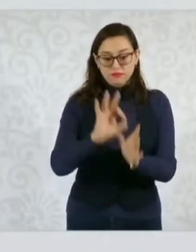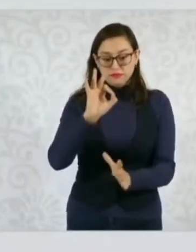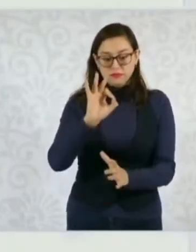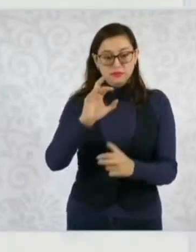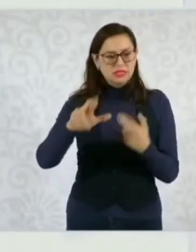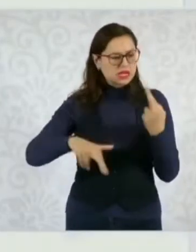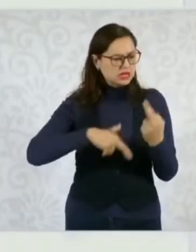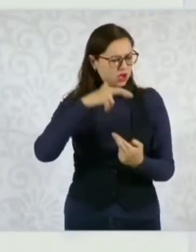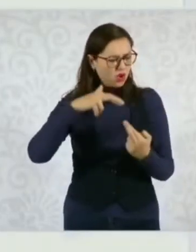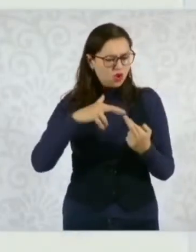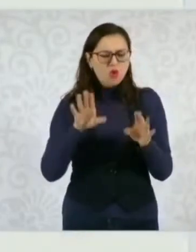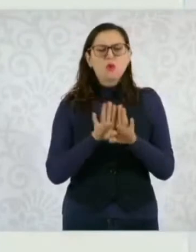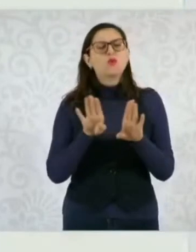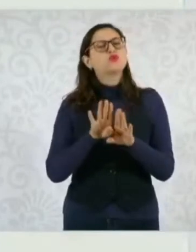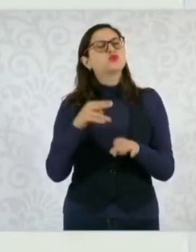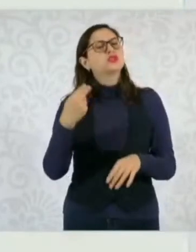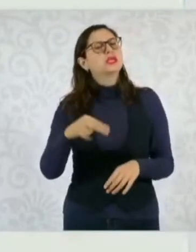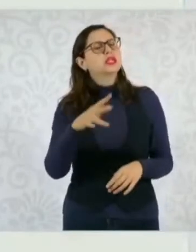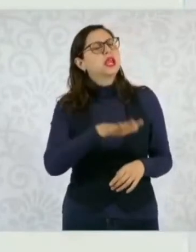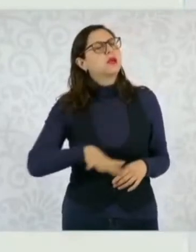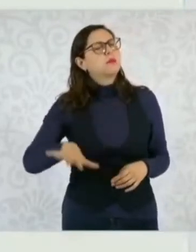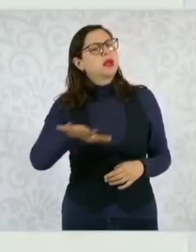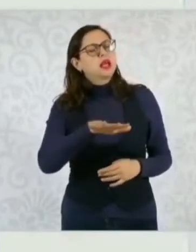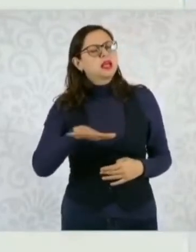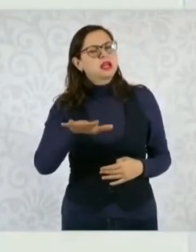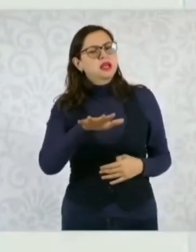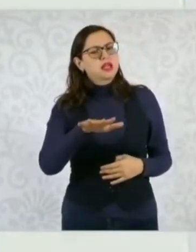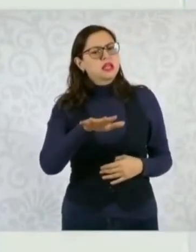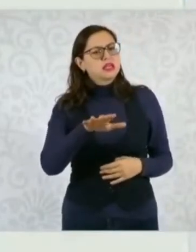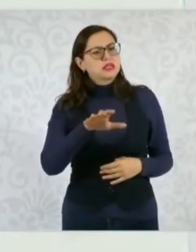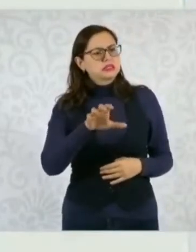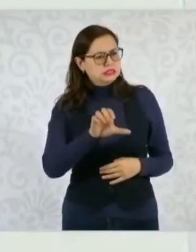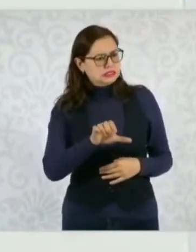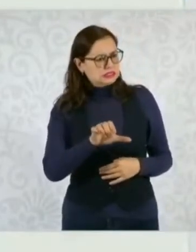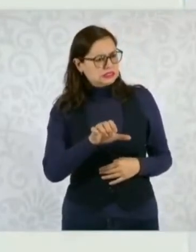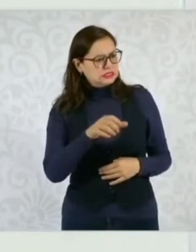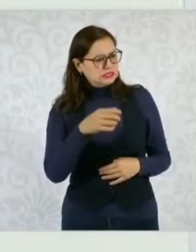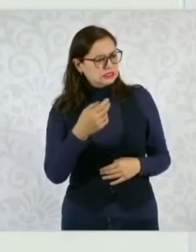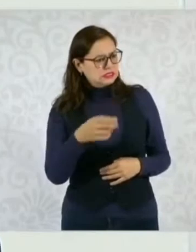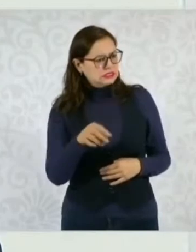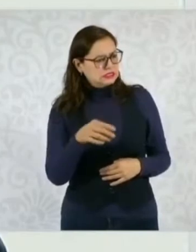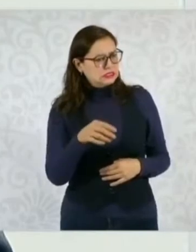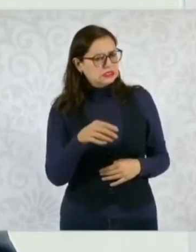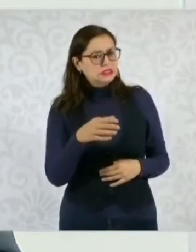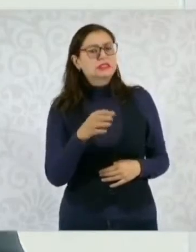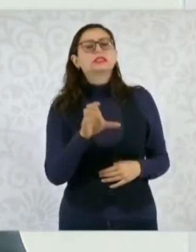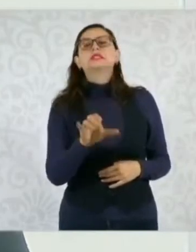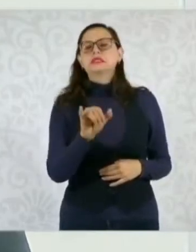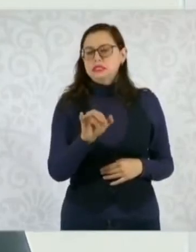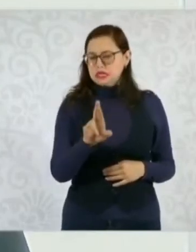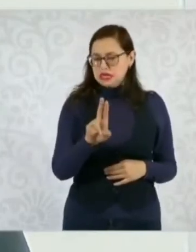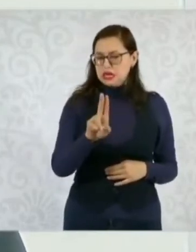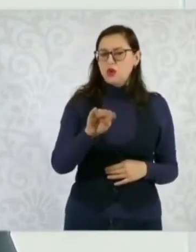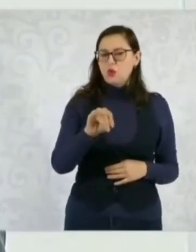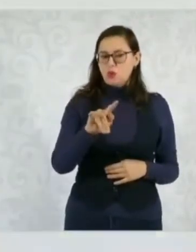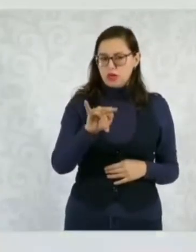acuerdo con… no son circunscripciones, es electoral, con los circuitos